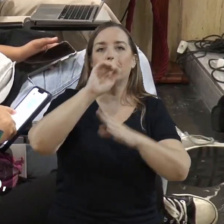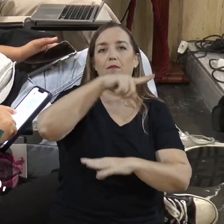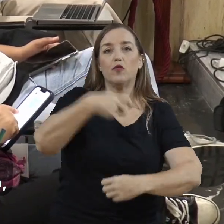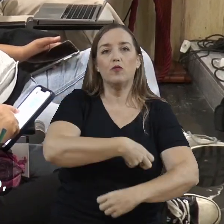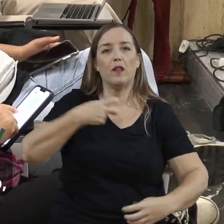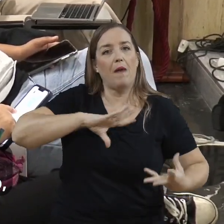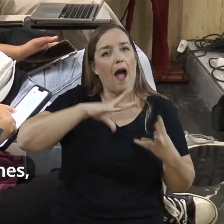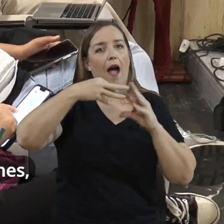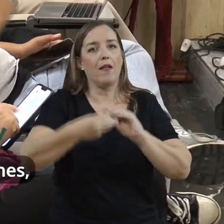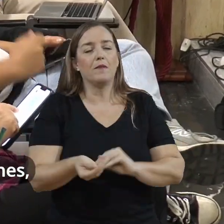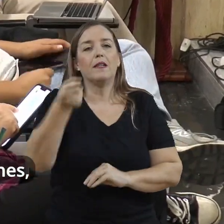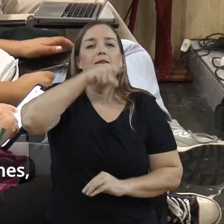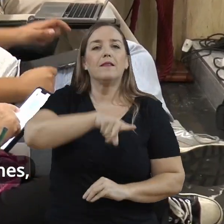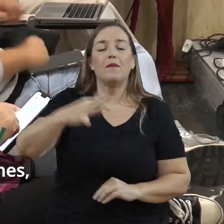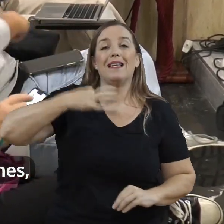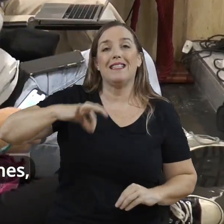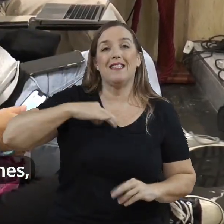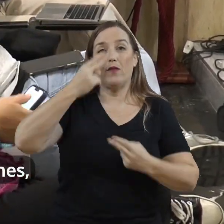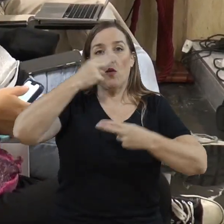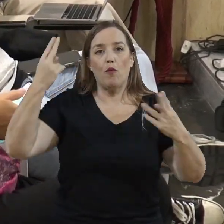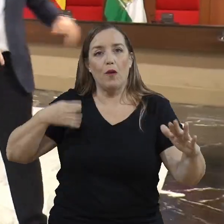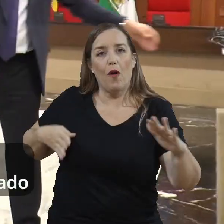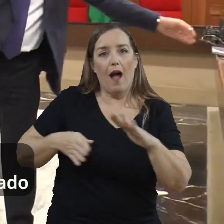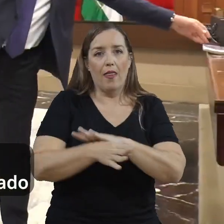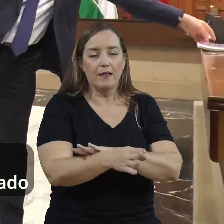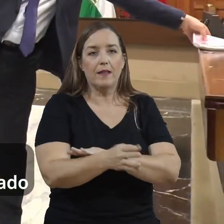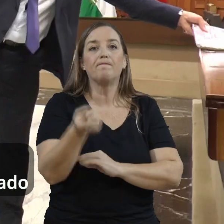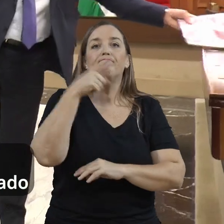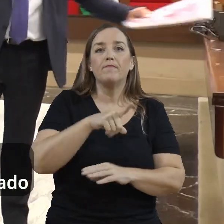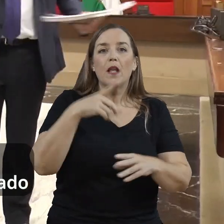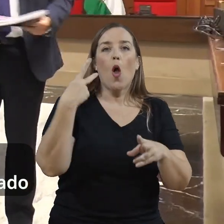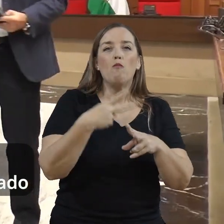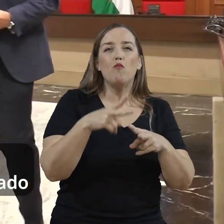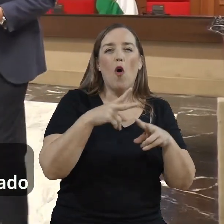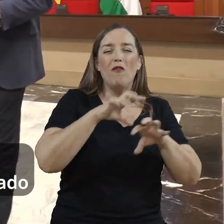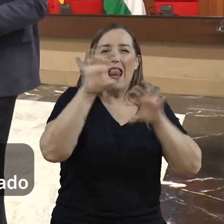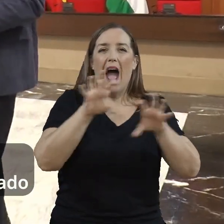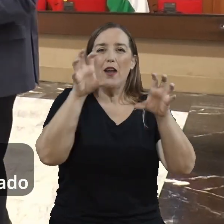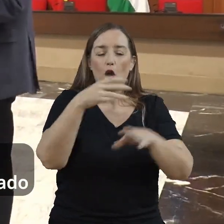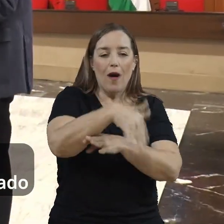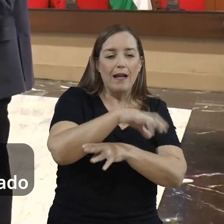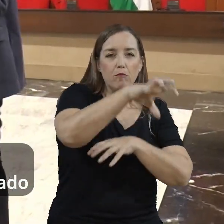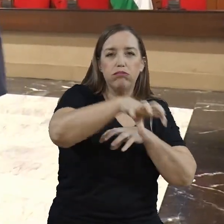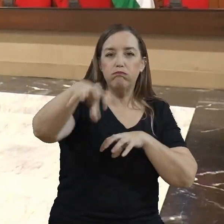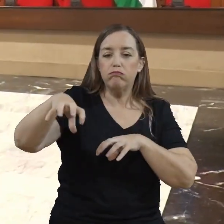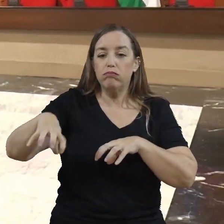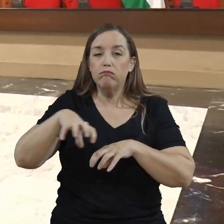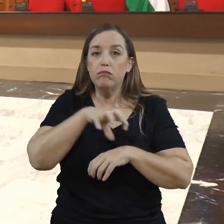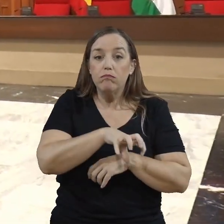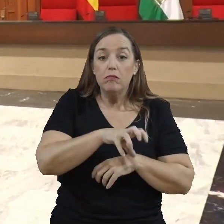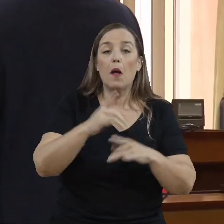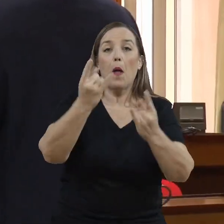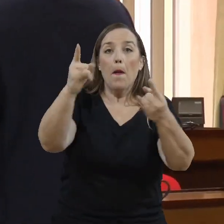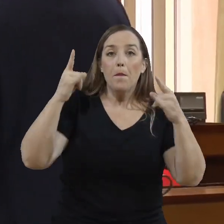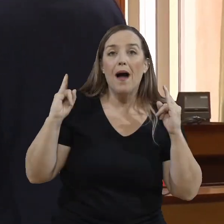ubicación de mobiliario, transporte público, parques y jardines, formación de los trabajadores, rejillas del alcantarillado o pasos de